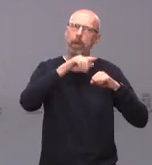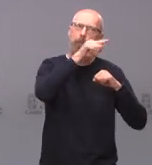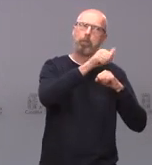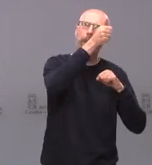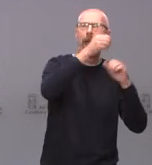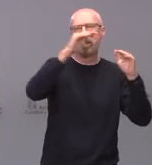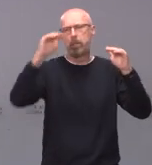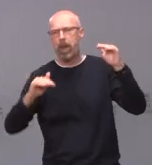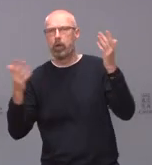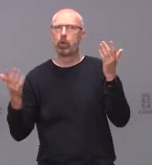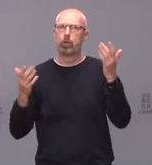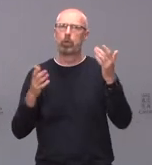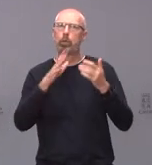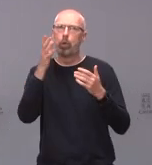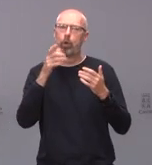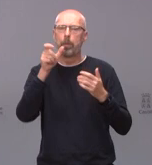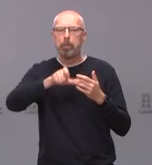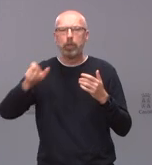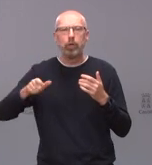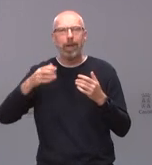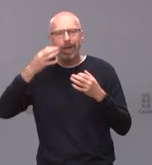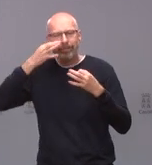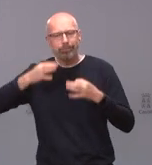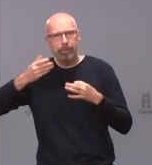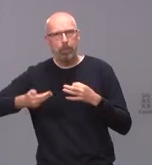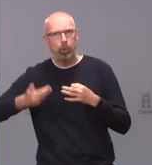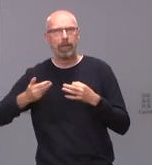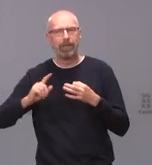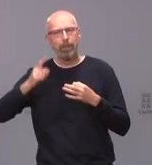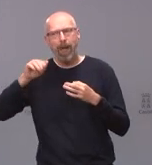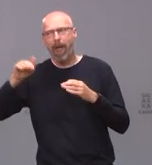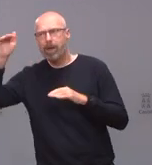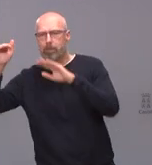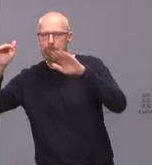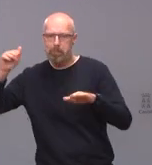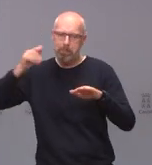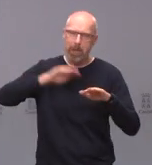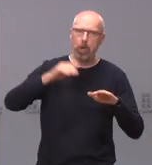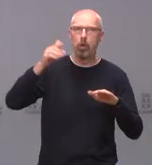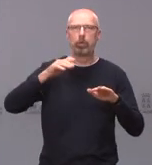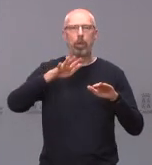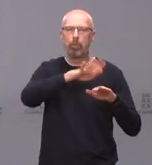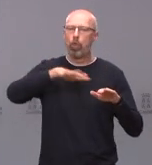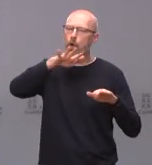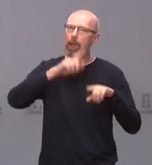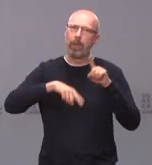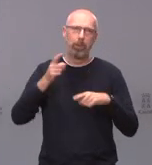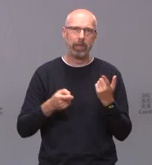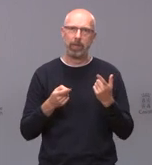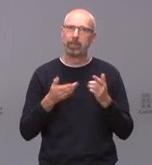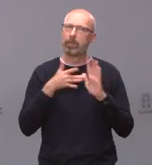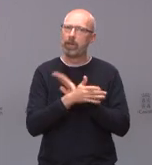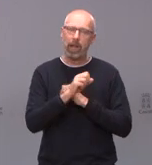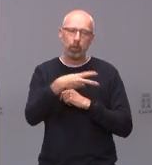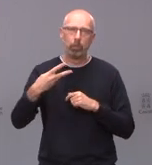hay más personal esencial en unas provincias que otras obligatoriamente el resultado es heterogéneo cada día y cada semana hay